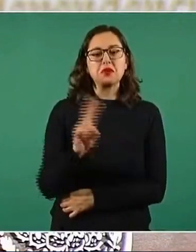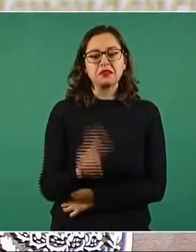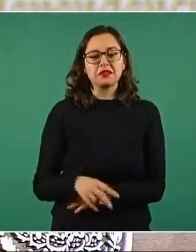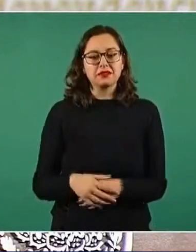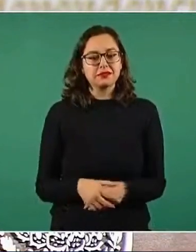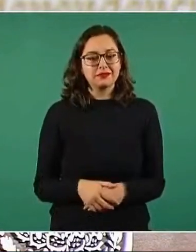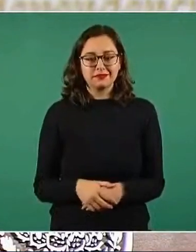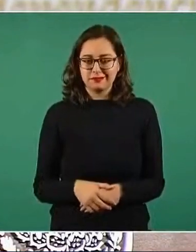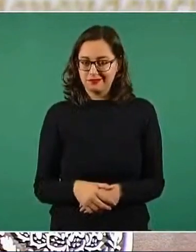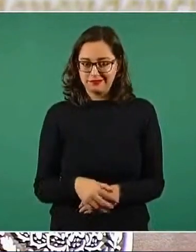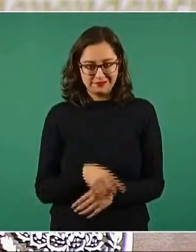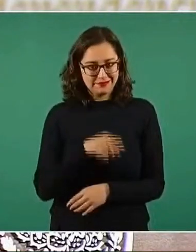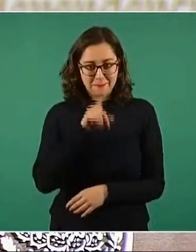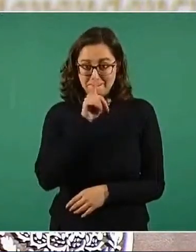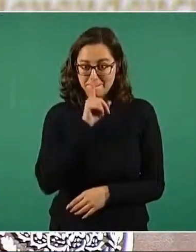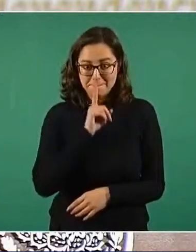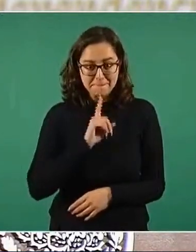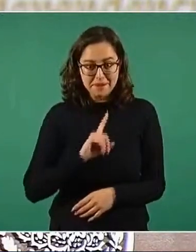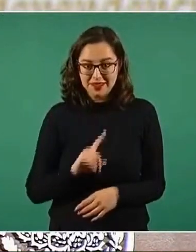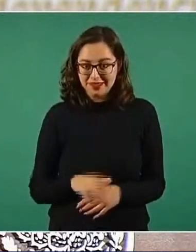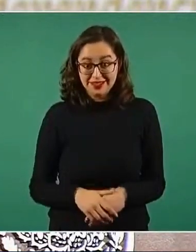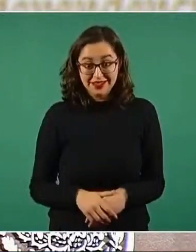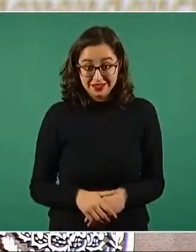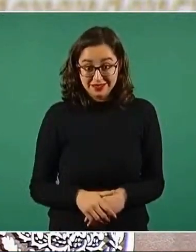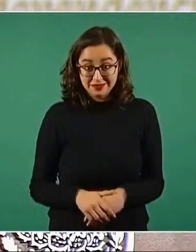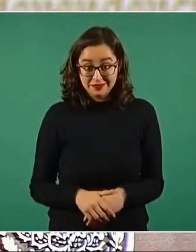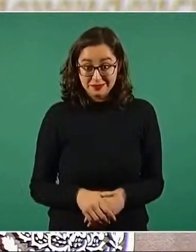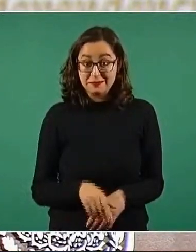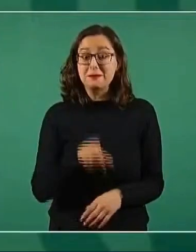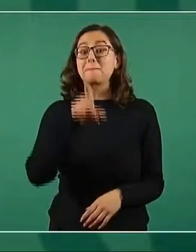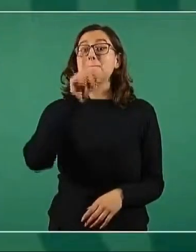no sea cierto, porque no es cierto.